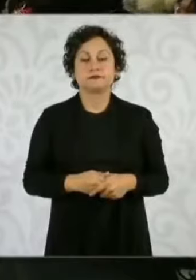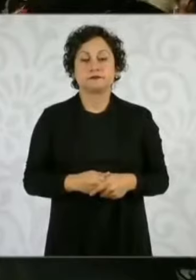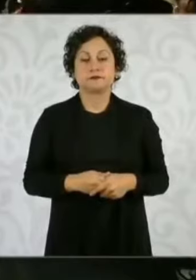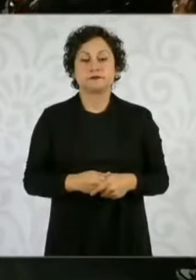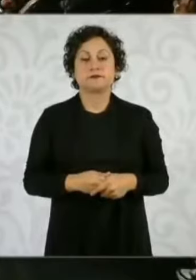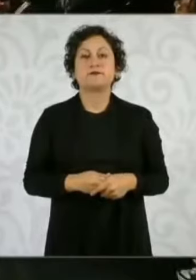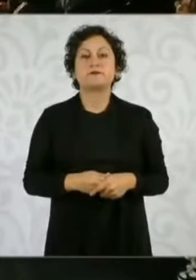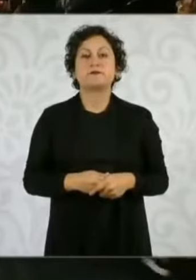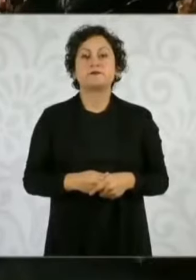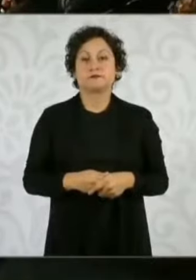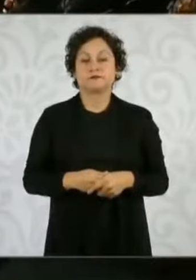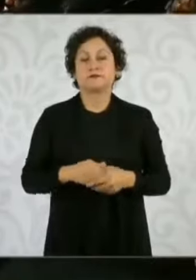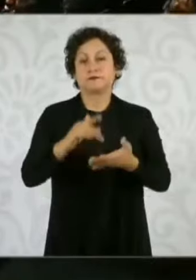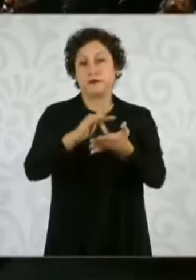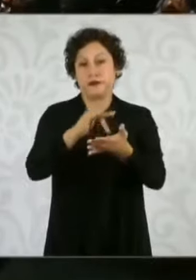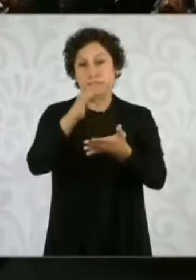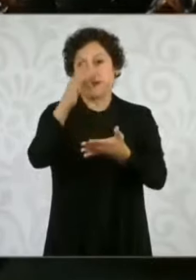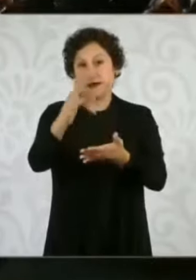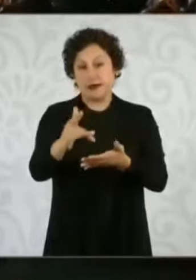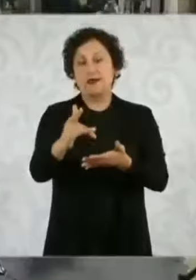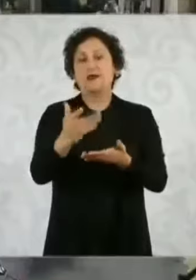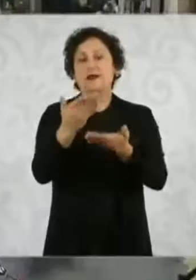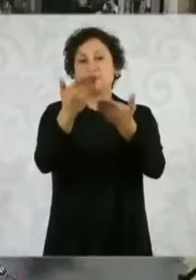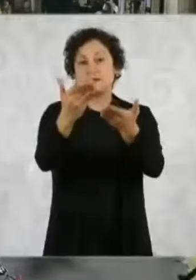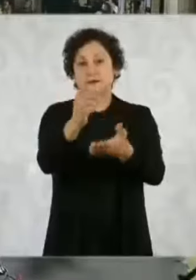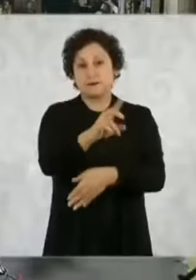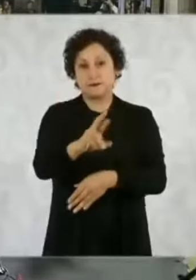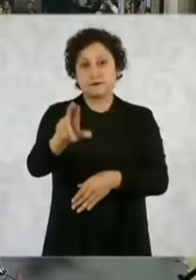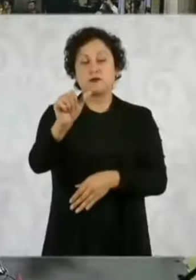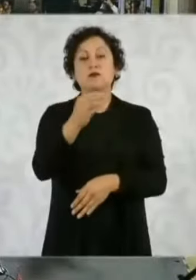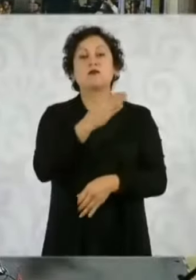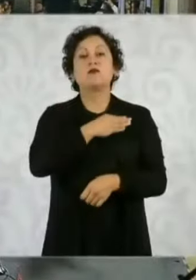Gracias, doctora. Buenos días. Karina Vargas, de Reporte Índigo.